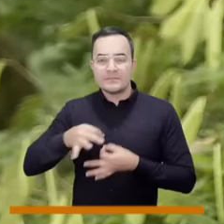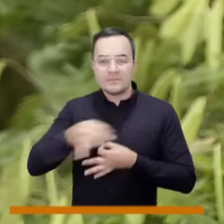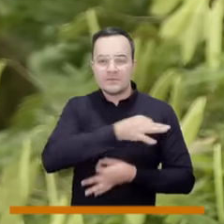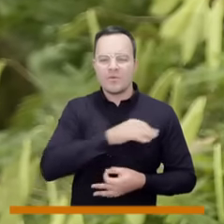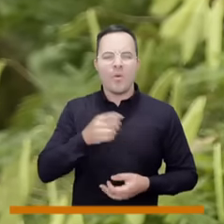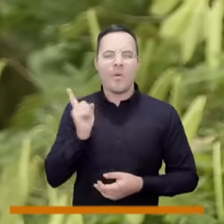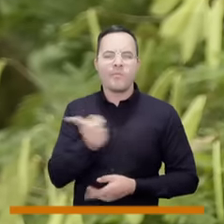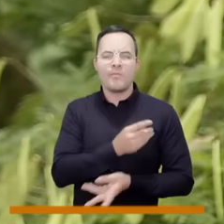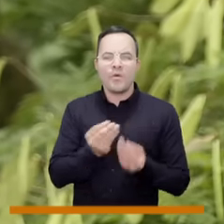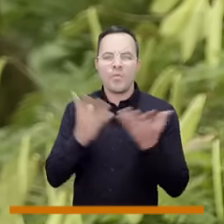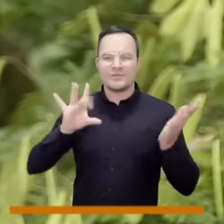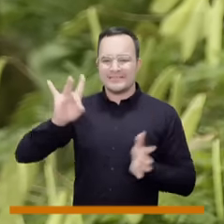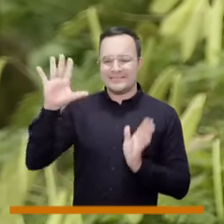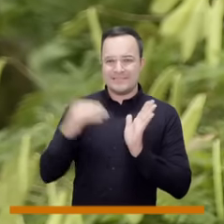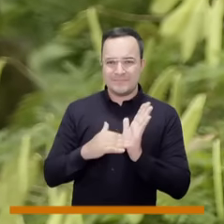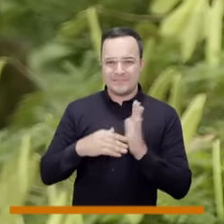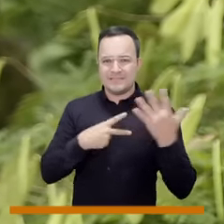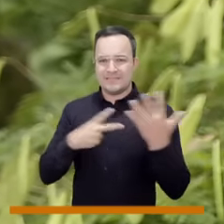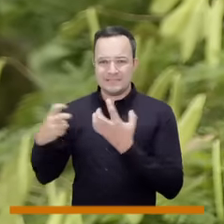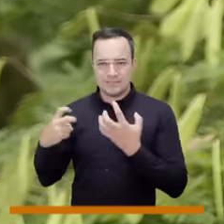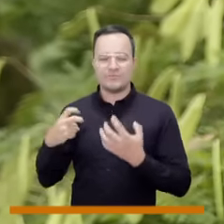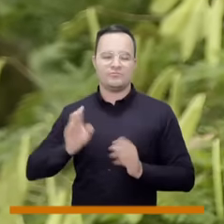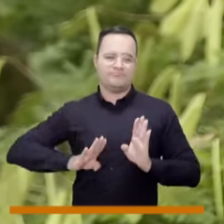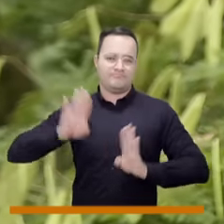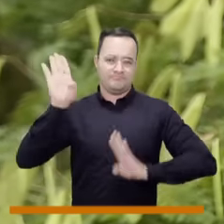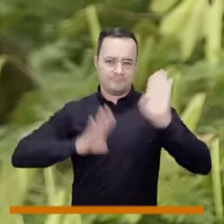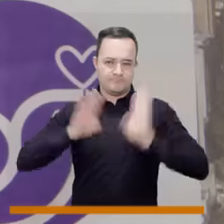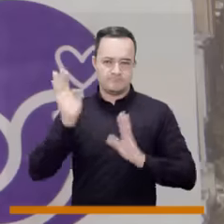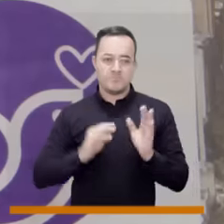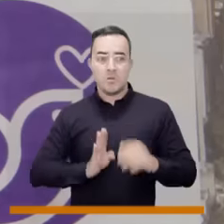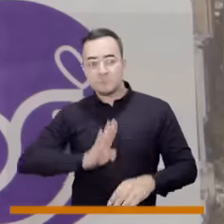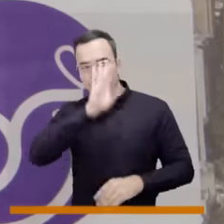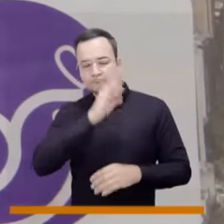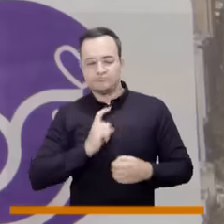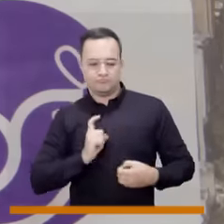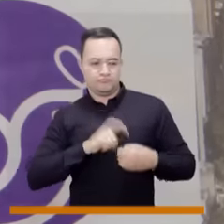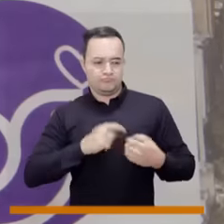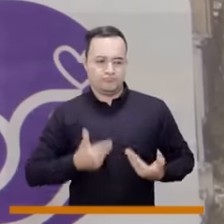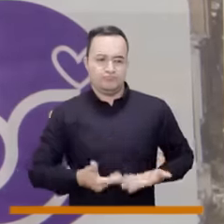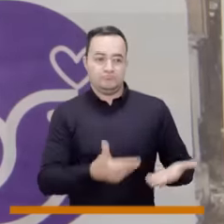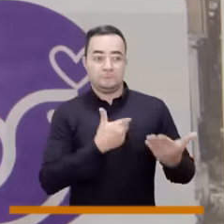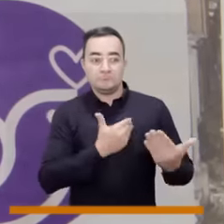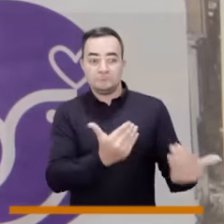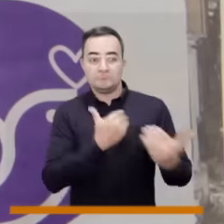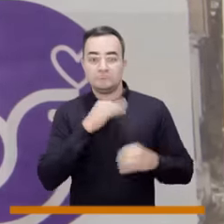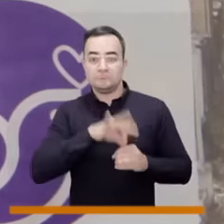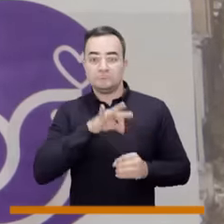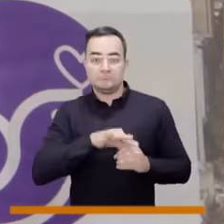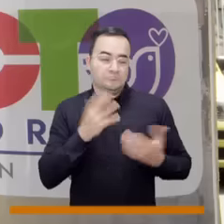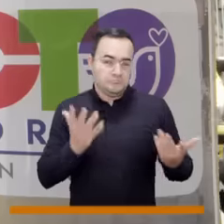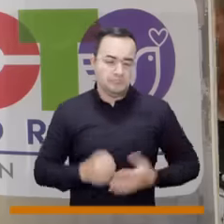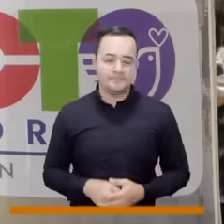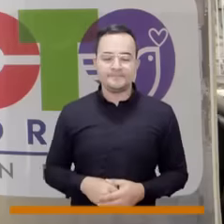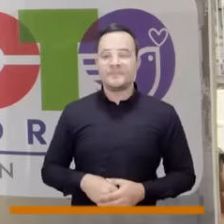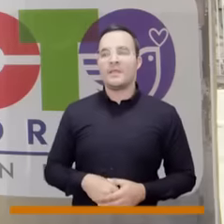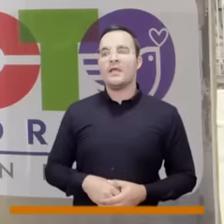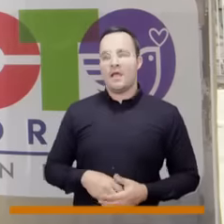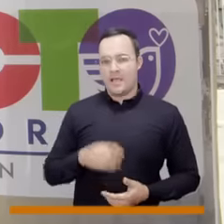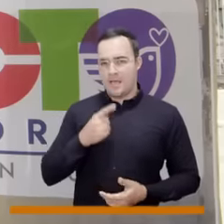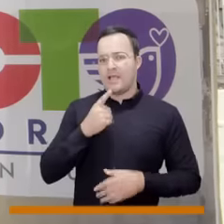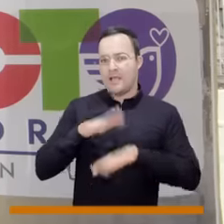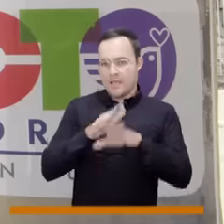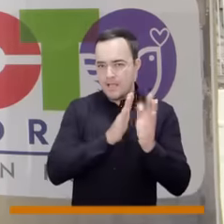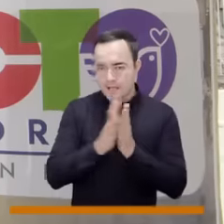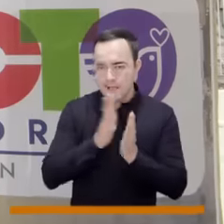de nuestro departamento Antioquia tenemos 15 mil 720 candidatos que apuntaron sus nombres a los